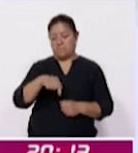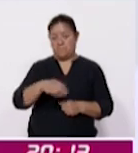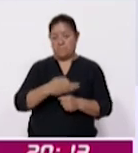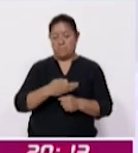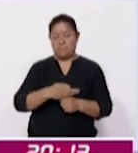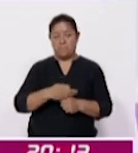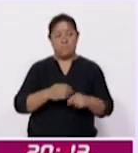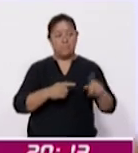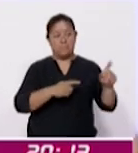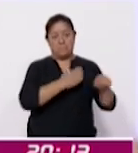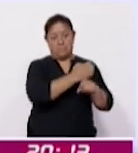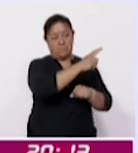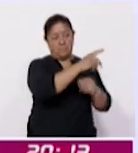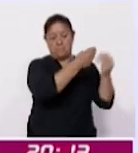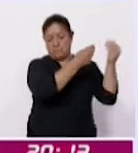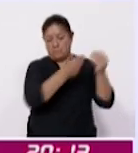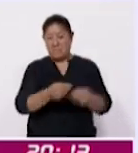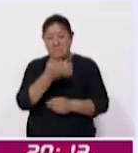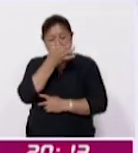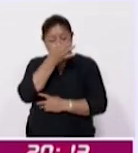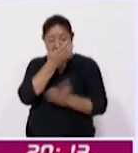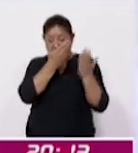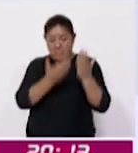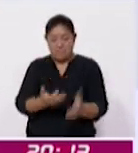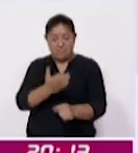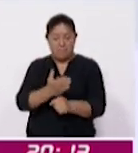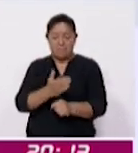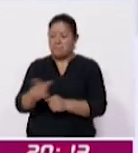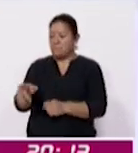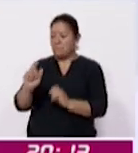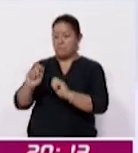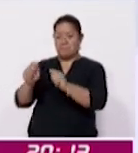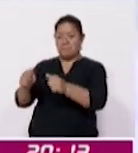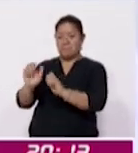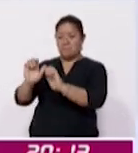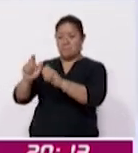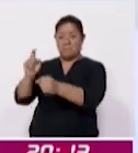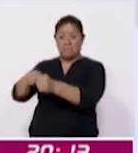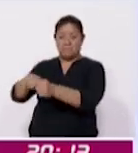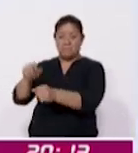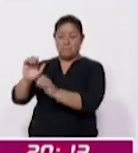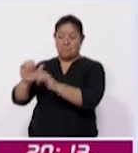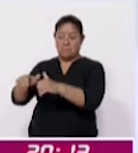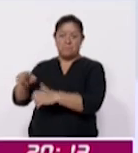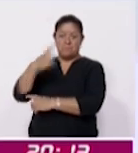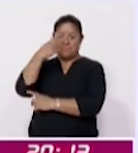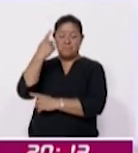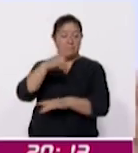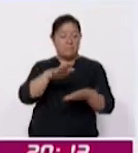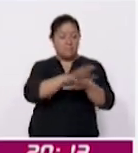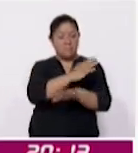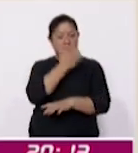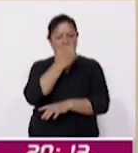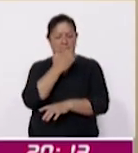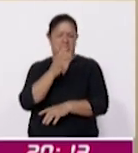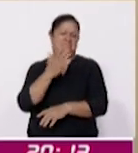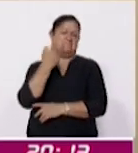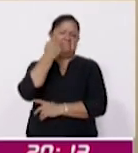Venimos de otro estado y fue muy fácil hacer todos esos trámites de cambio de escuela y todo eso.